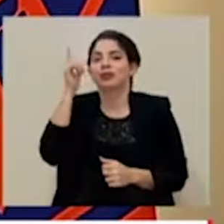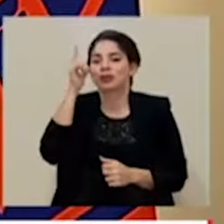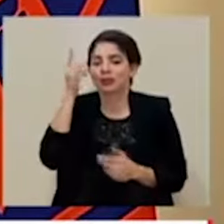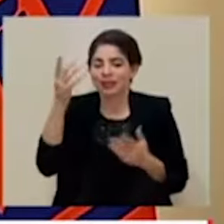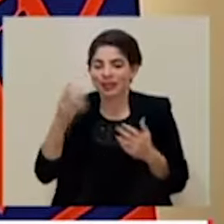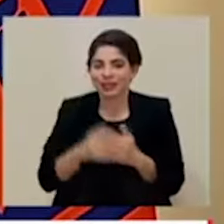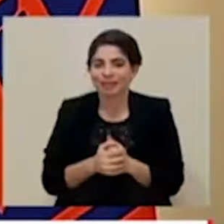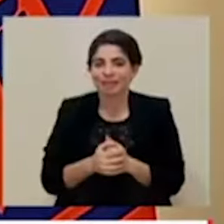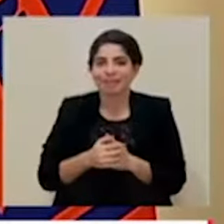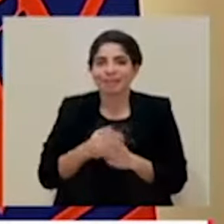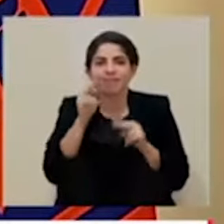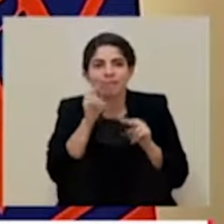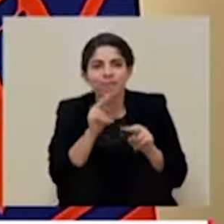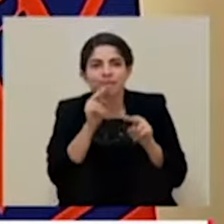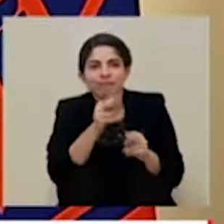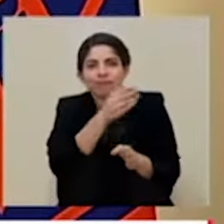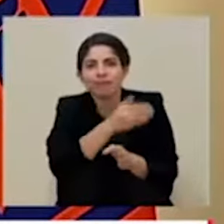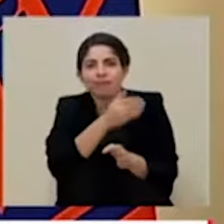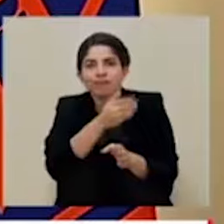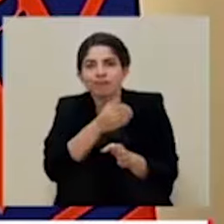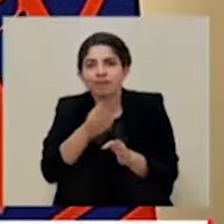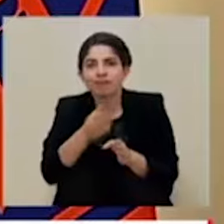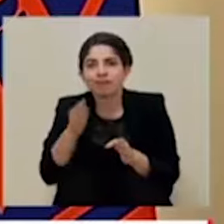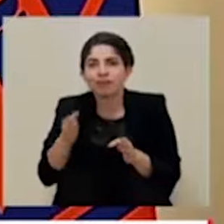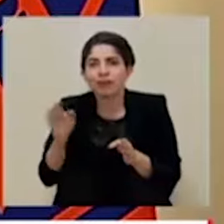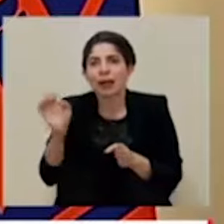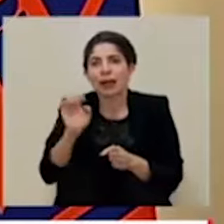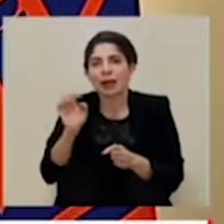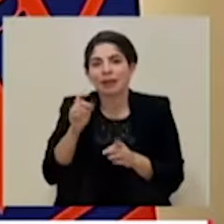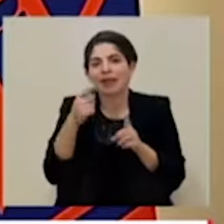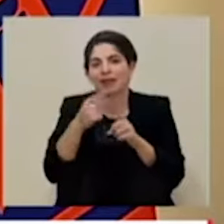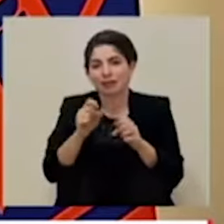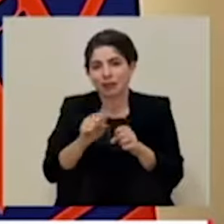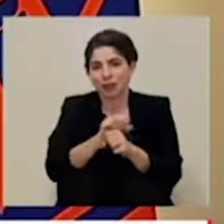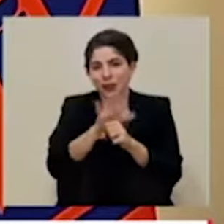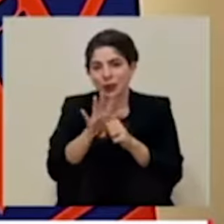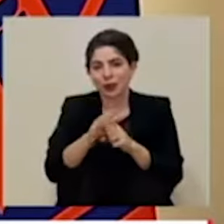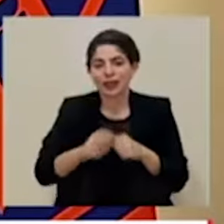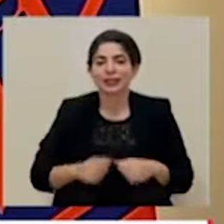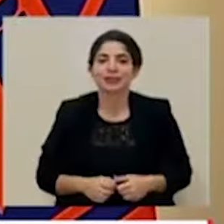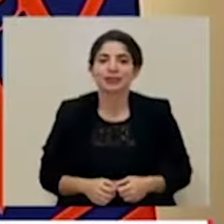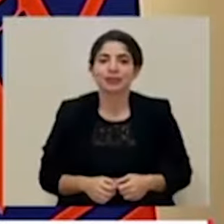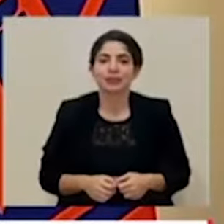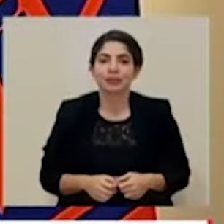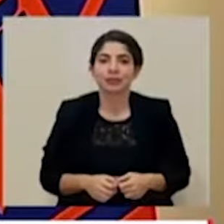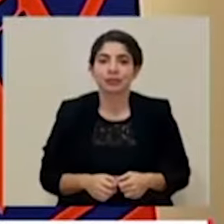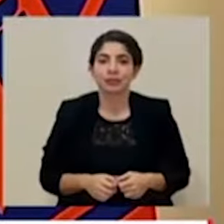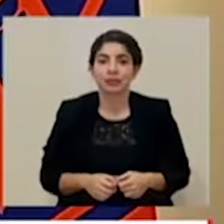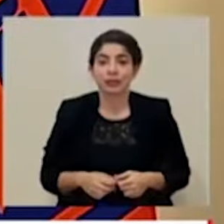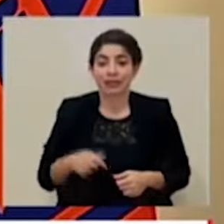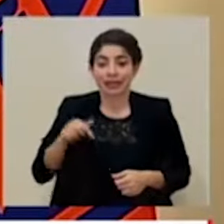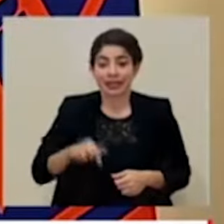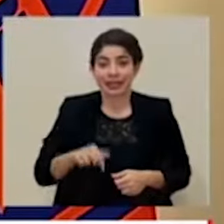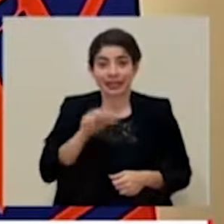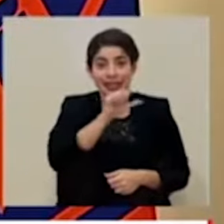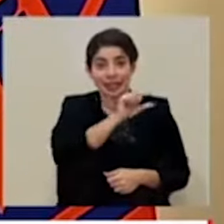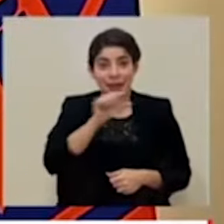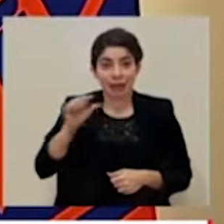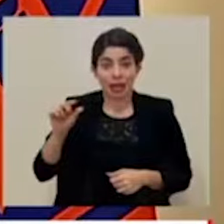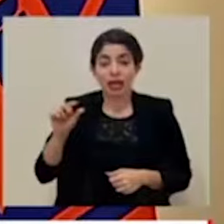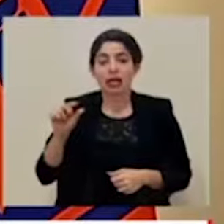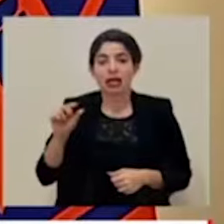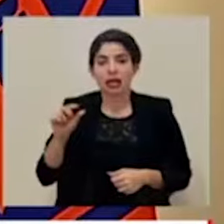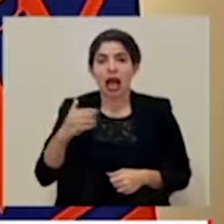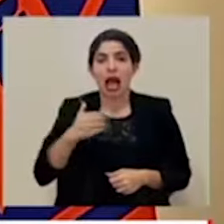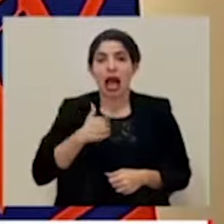evolución de la emergencia por covid diecinueve. A esta, para esta semana tenemos